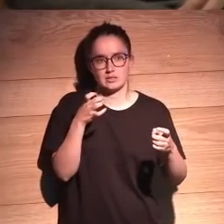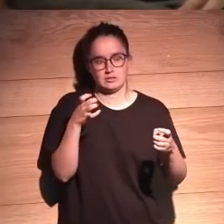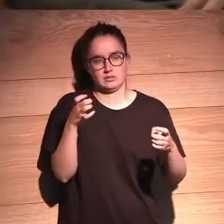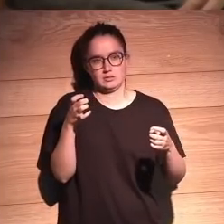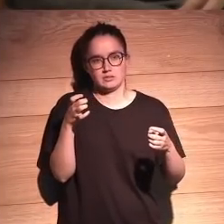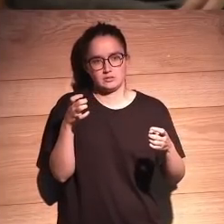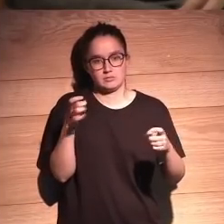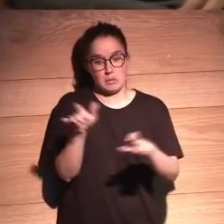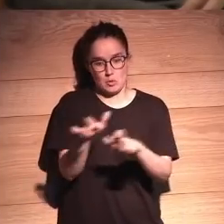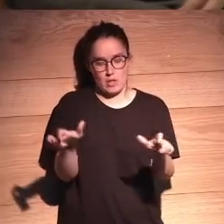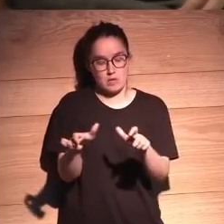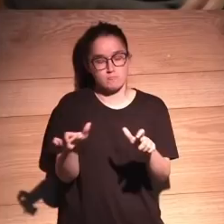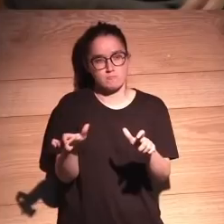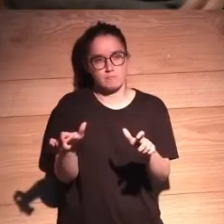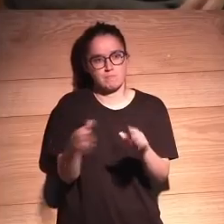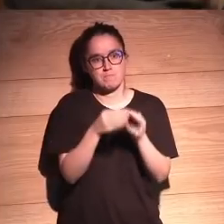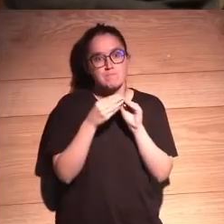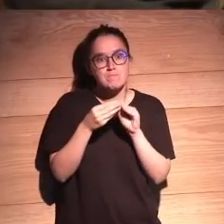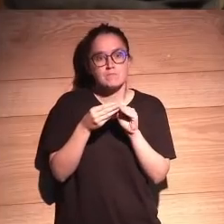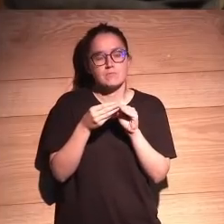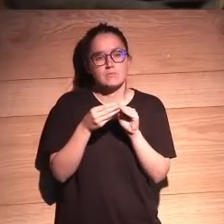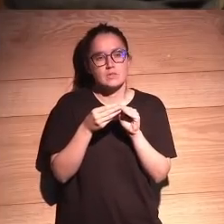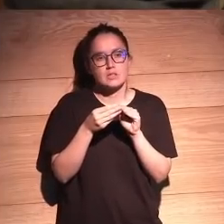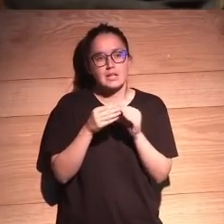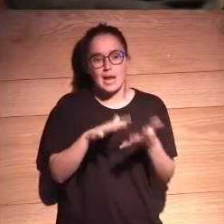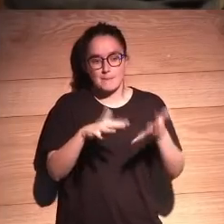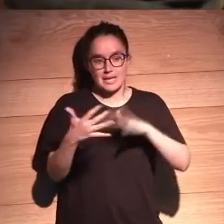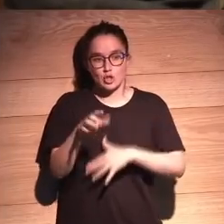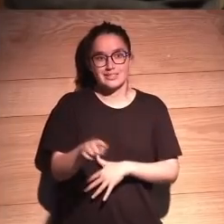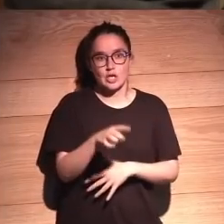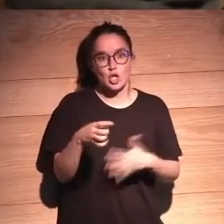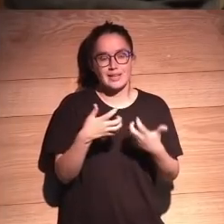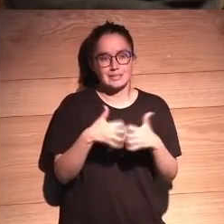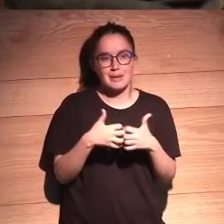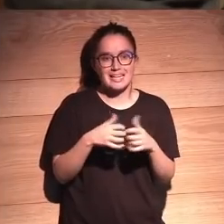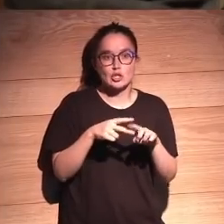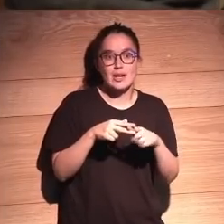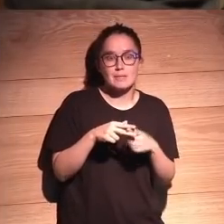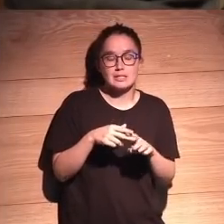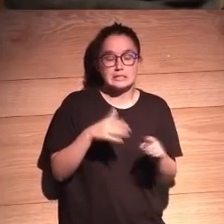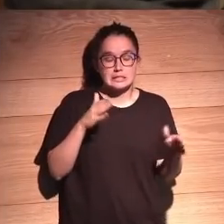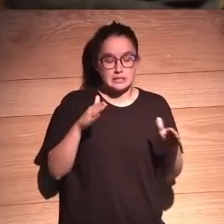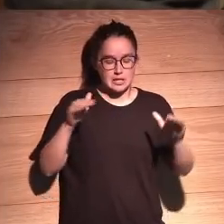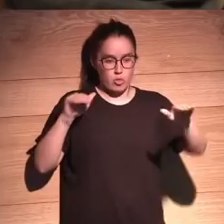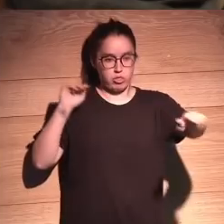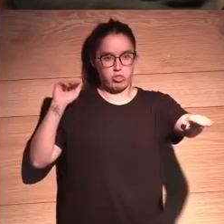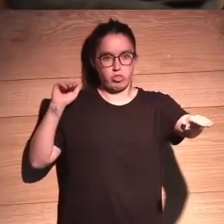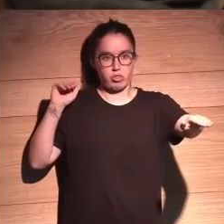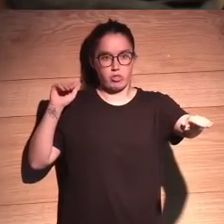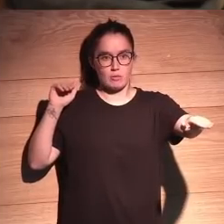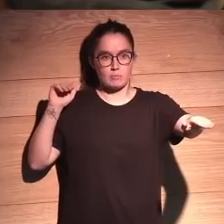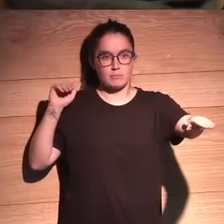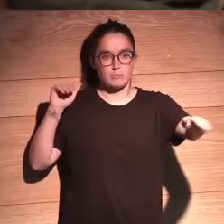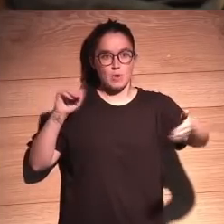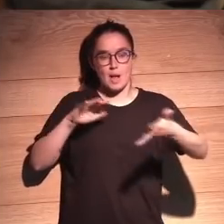asentimiento ciudadano para decirlo sobre la aplicación o no de esos instrumentos entonces esa fase es brutal porque las aplicaciones